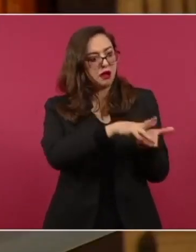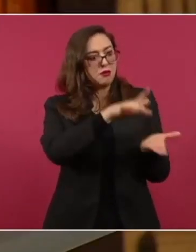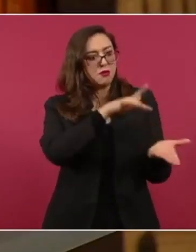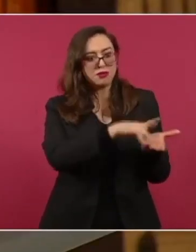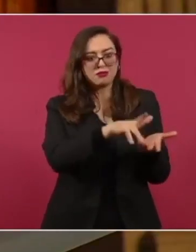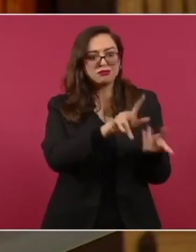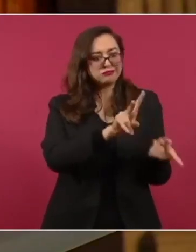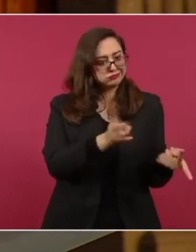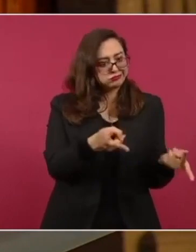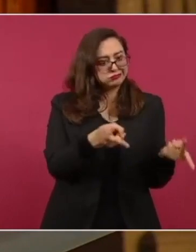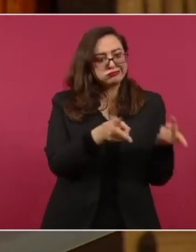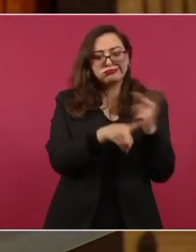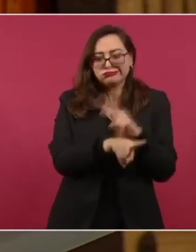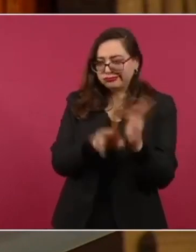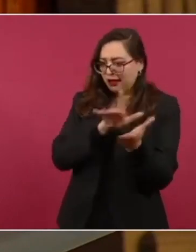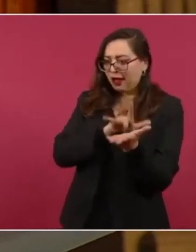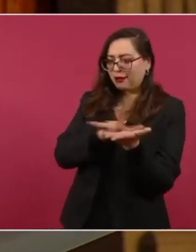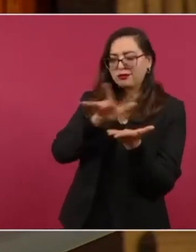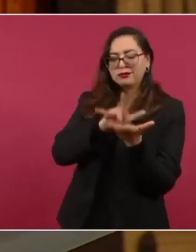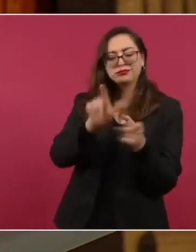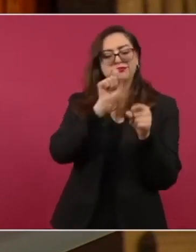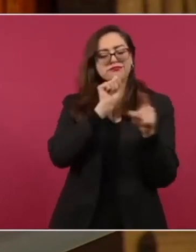que es Estados Unidos.